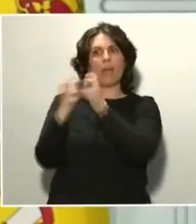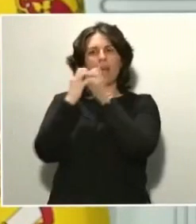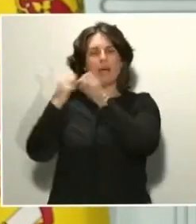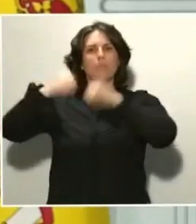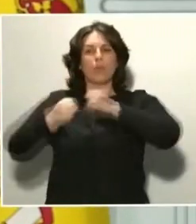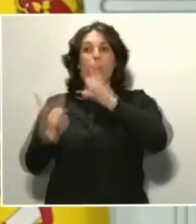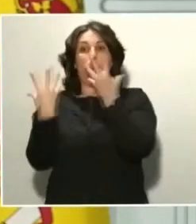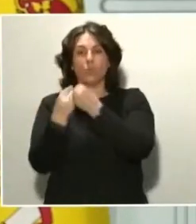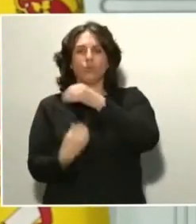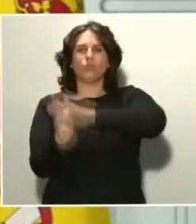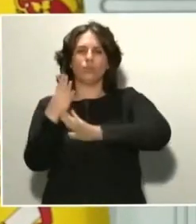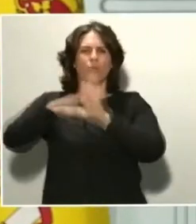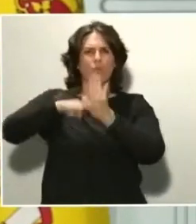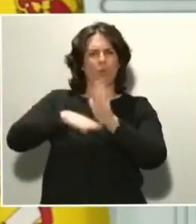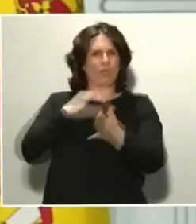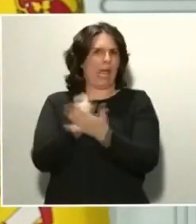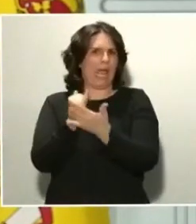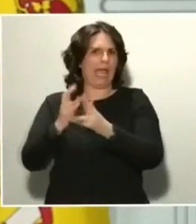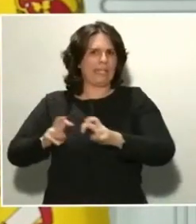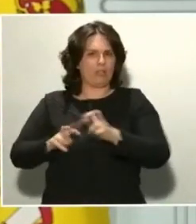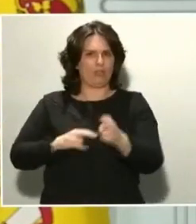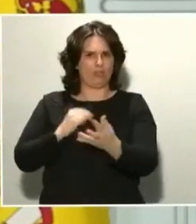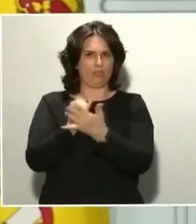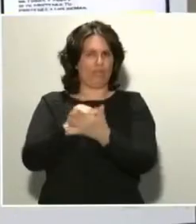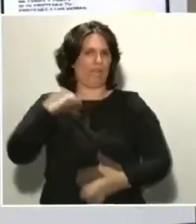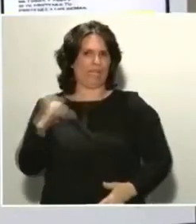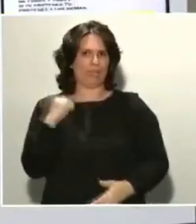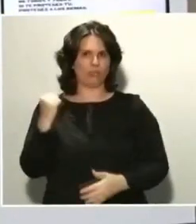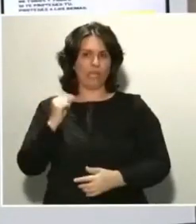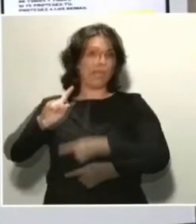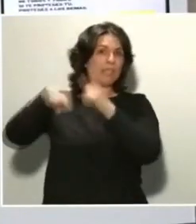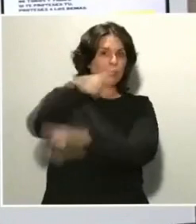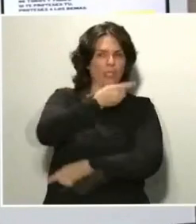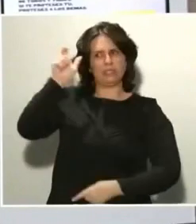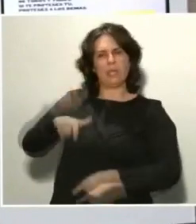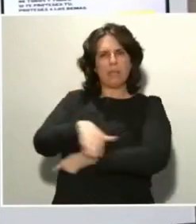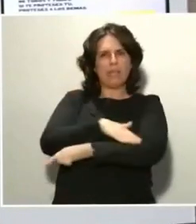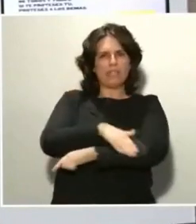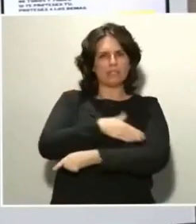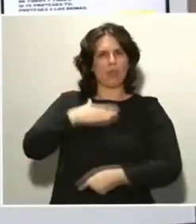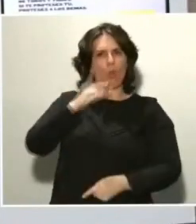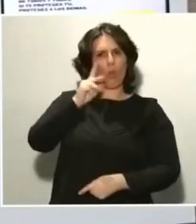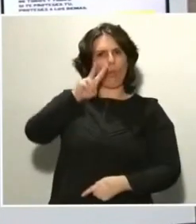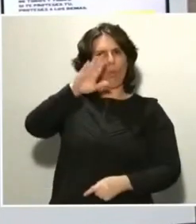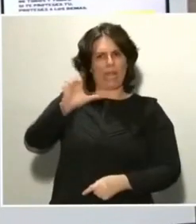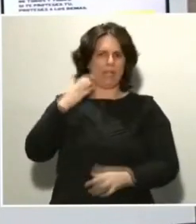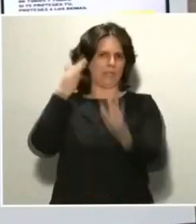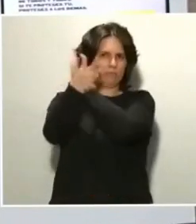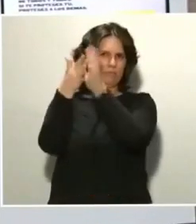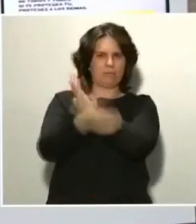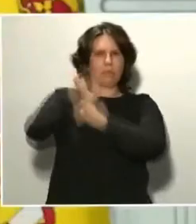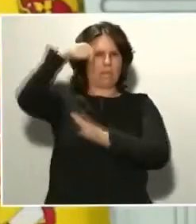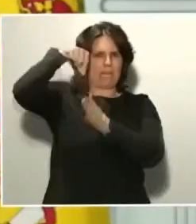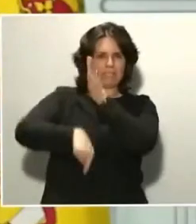todo ello, informará a continuación con más detalle el ministro Pedro Duque. Yo me centraré en los trabajos que está llevando a cabo la Agencia Española